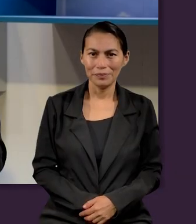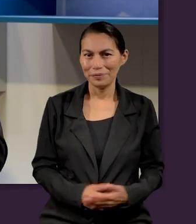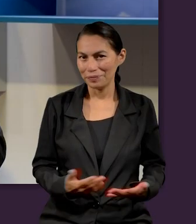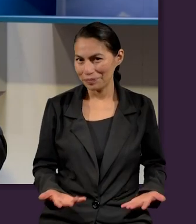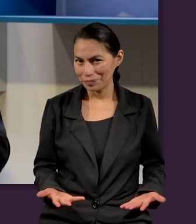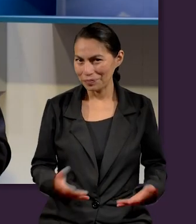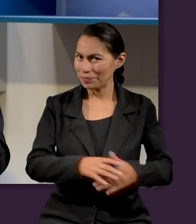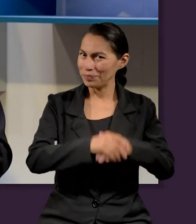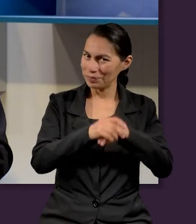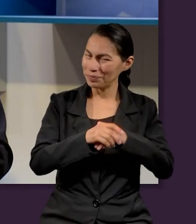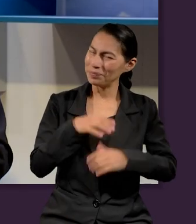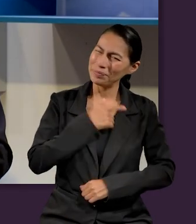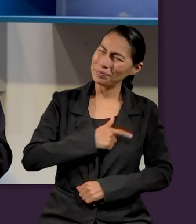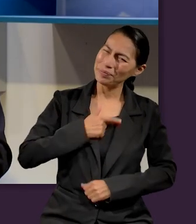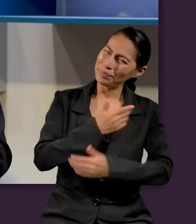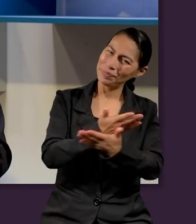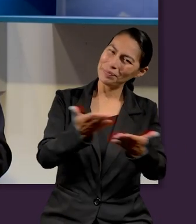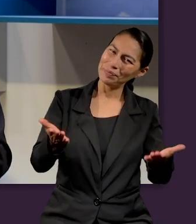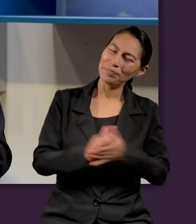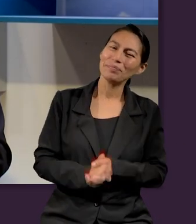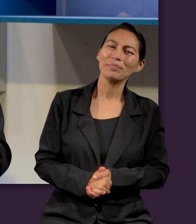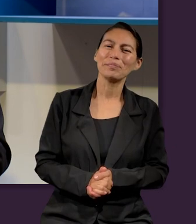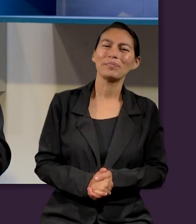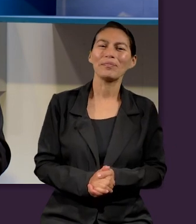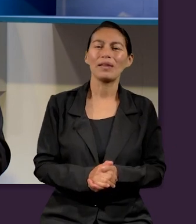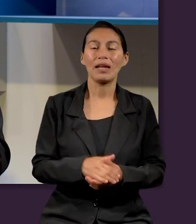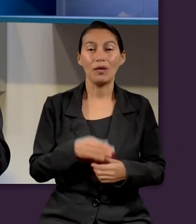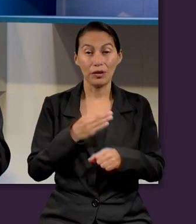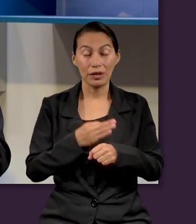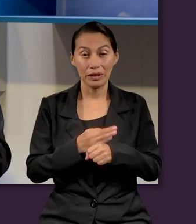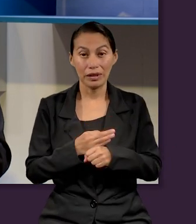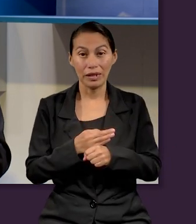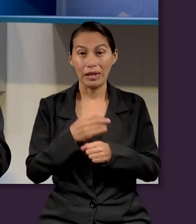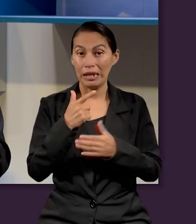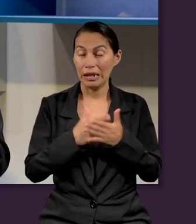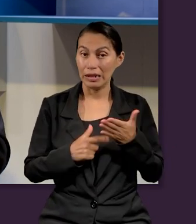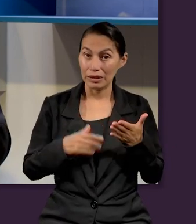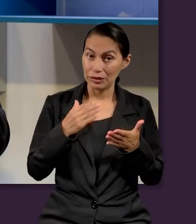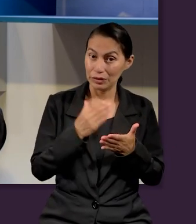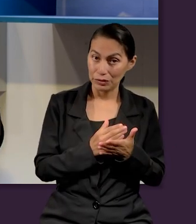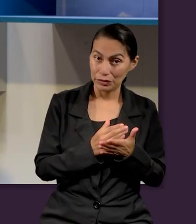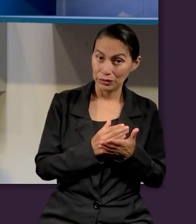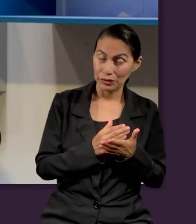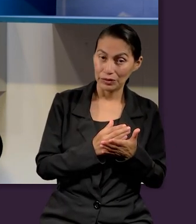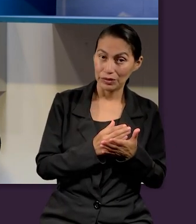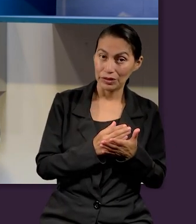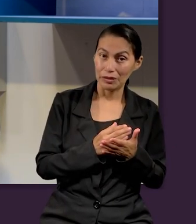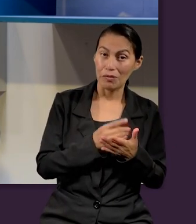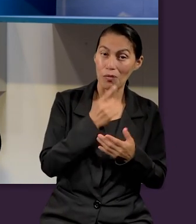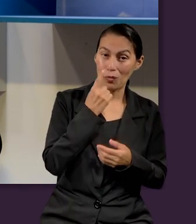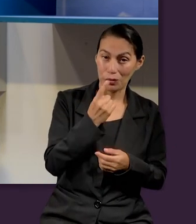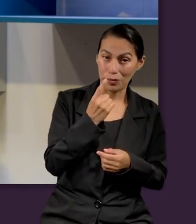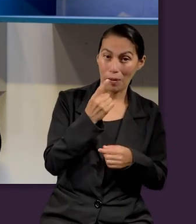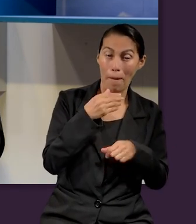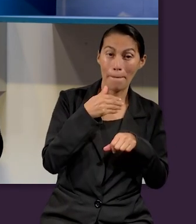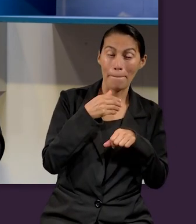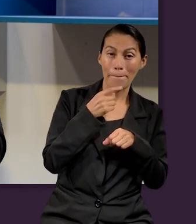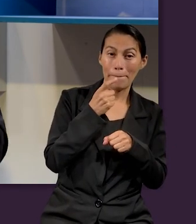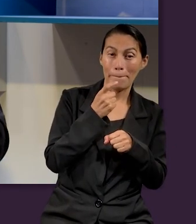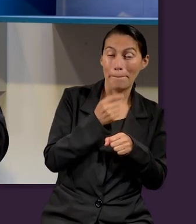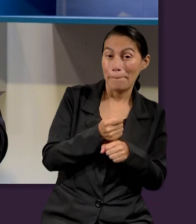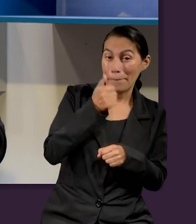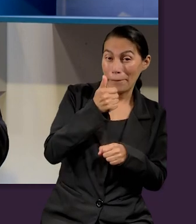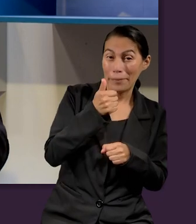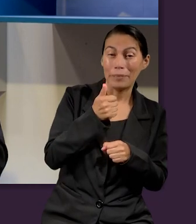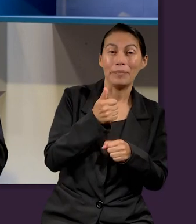Les saludamos con gusto desde este estudio, iniciando el primer, el primer sábado, el primer estudio,